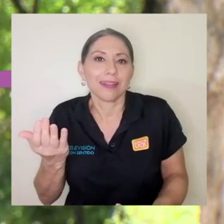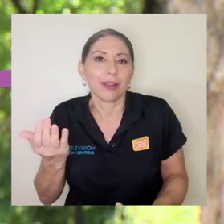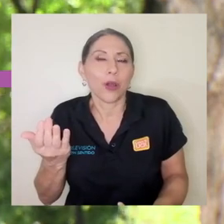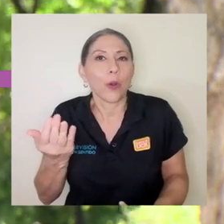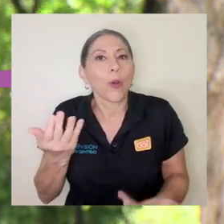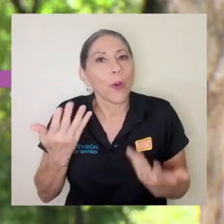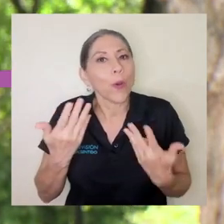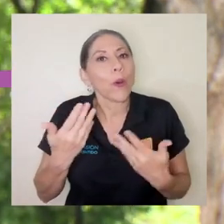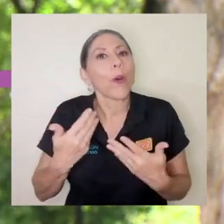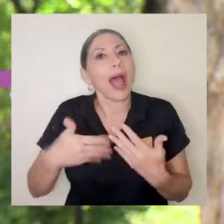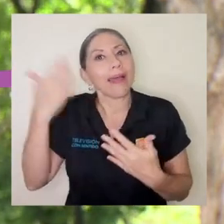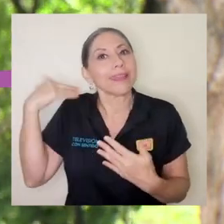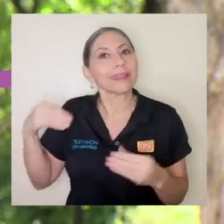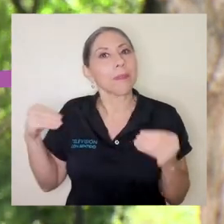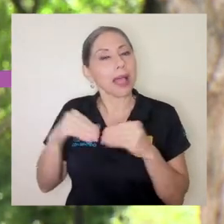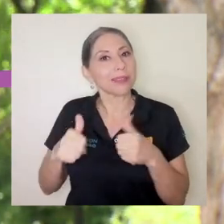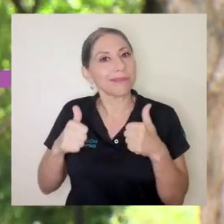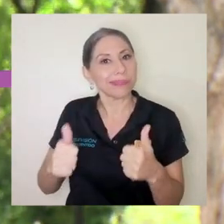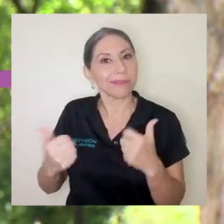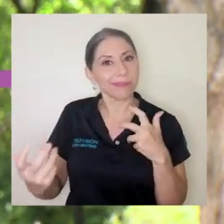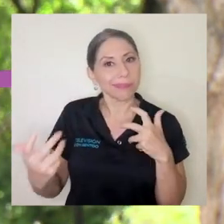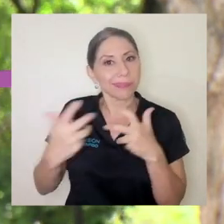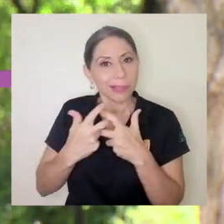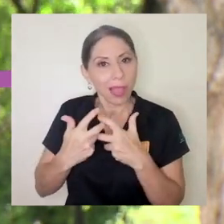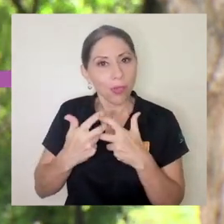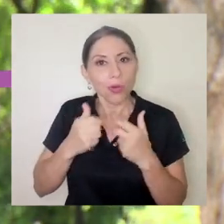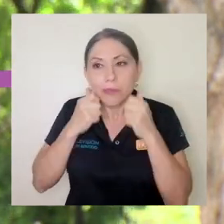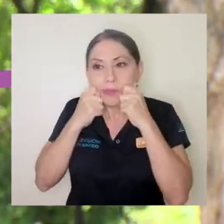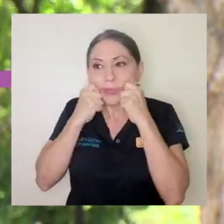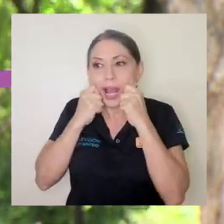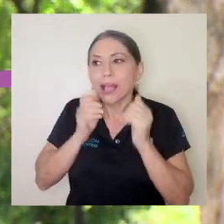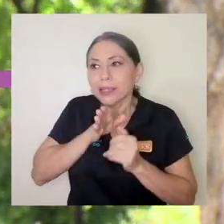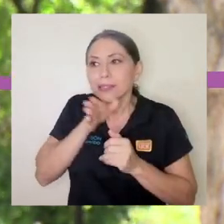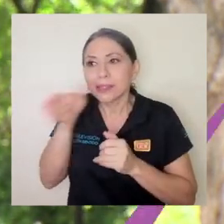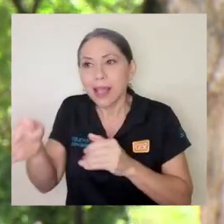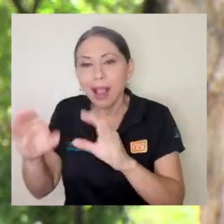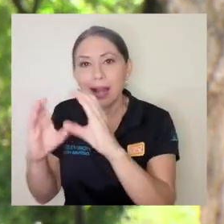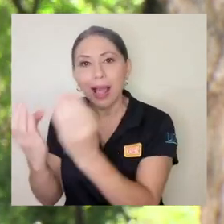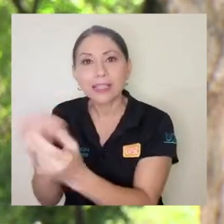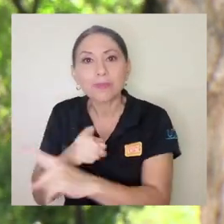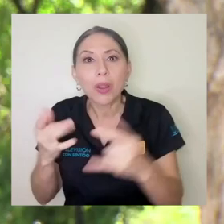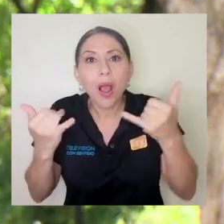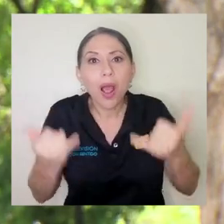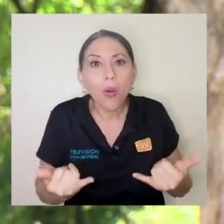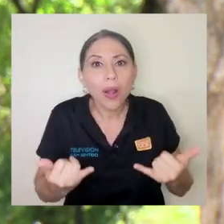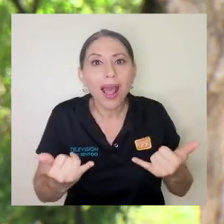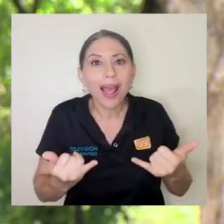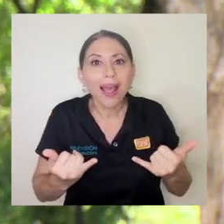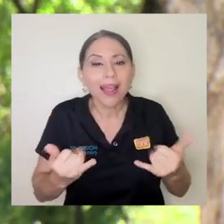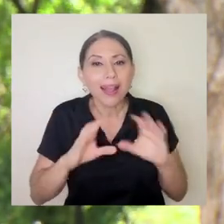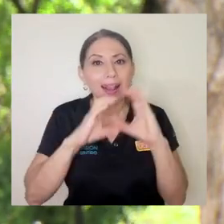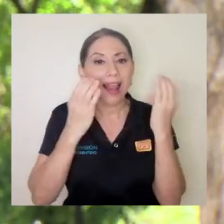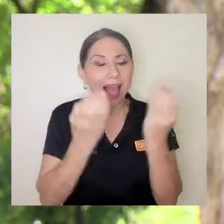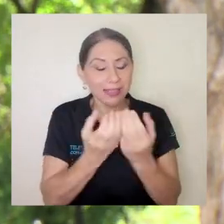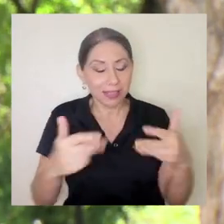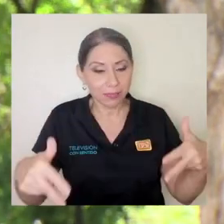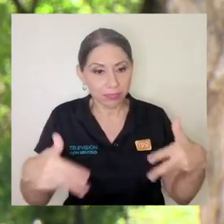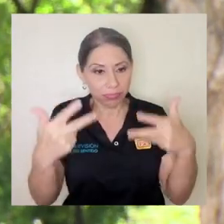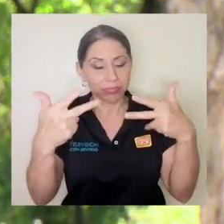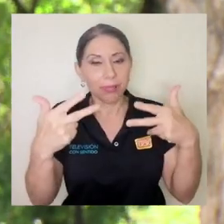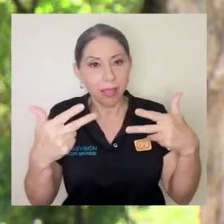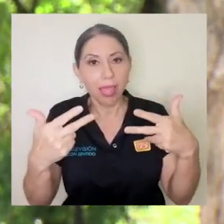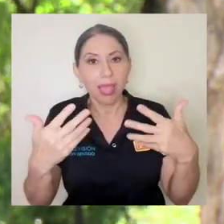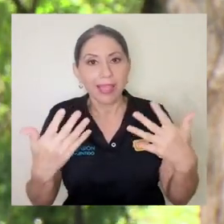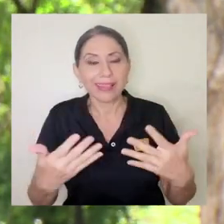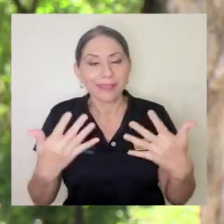clases presenciales y ahora vengo a clases remotas y de pronto siento que